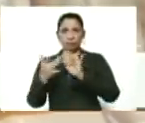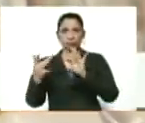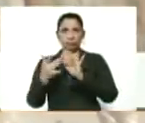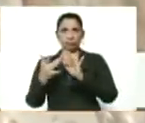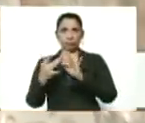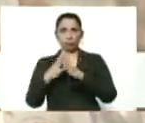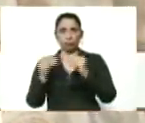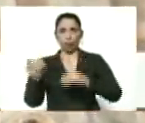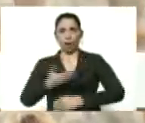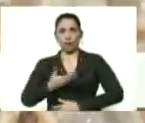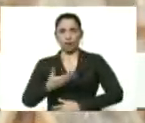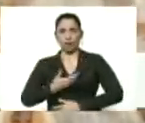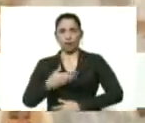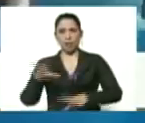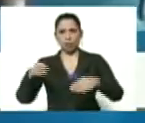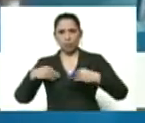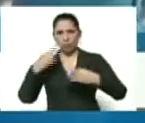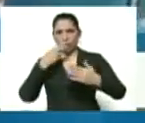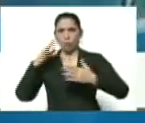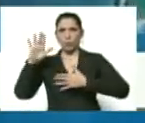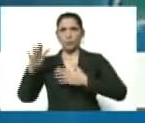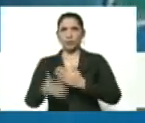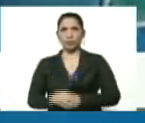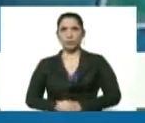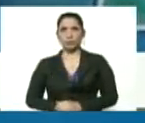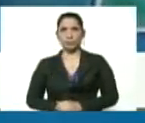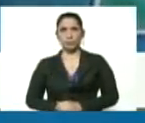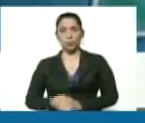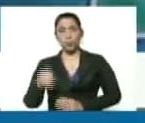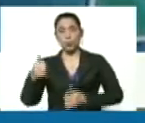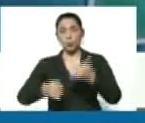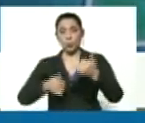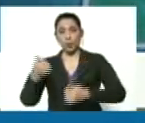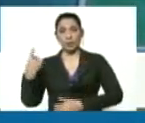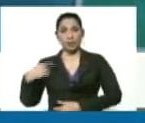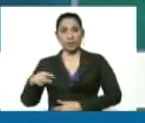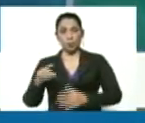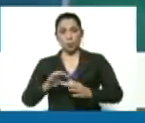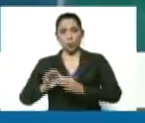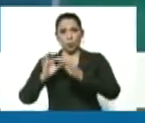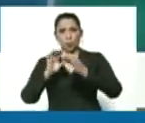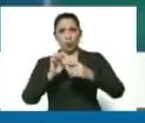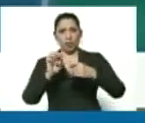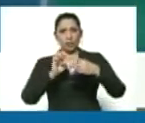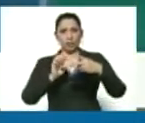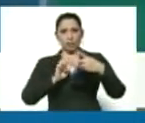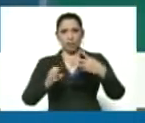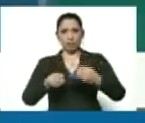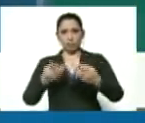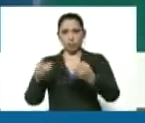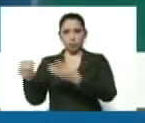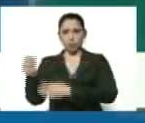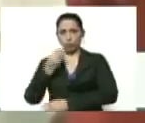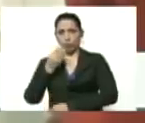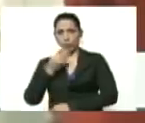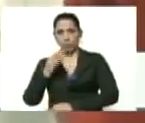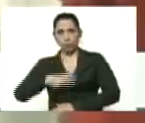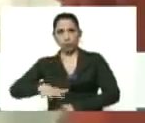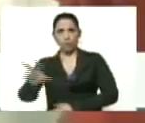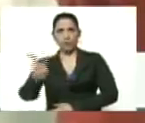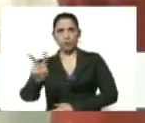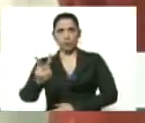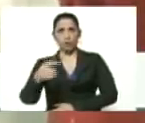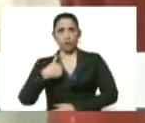también asumiendo el compromiso y en el cual tenemos una unión estratégica de llevarle los alimentos a toda Venezuela